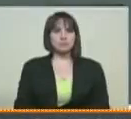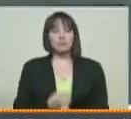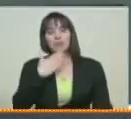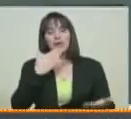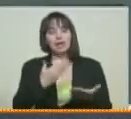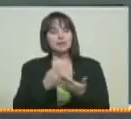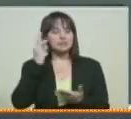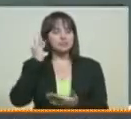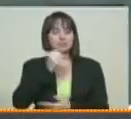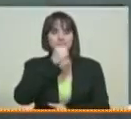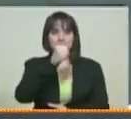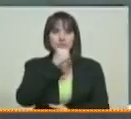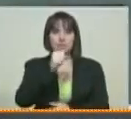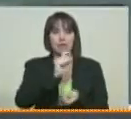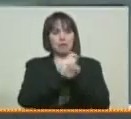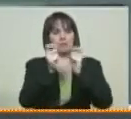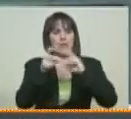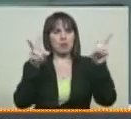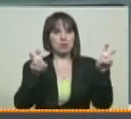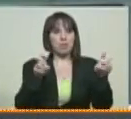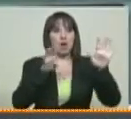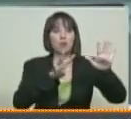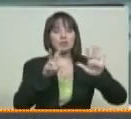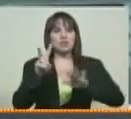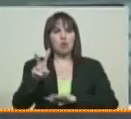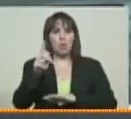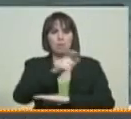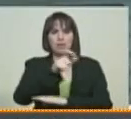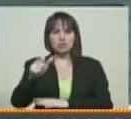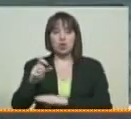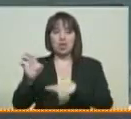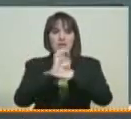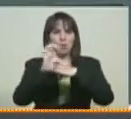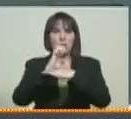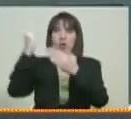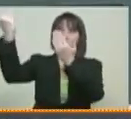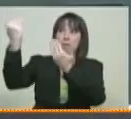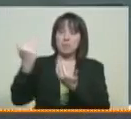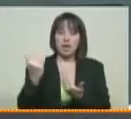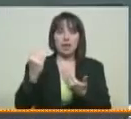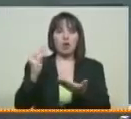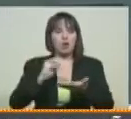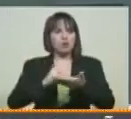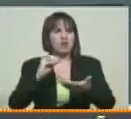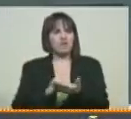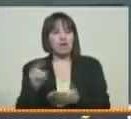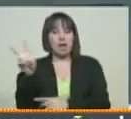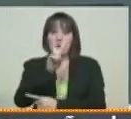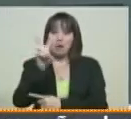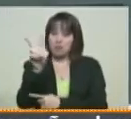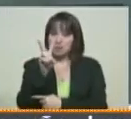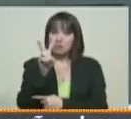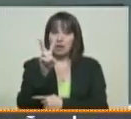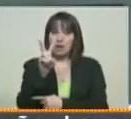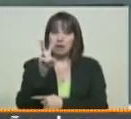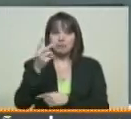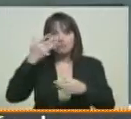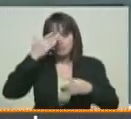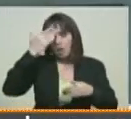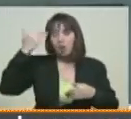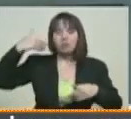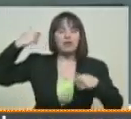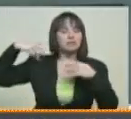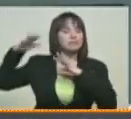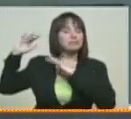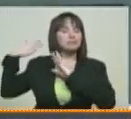Gracias, Meral. Y cambiamos de tema. 92 venezolanos han regresado desde Ecuador como parte del plan Vuelta a la Patria. Ellos decidieron dejar atrás los sueños